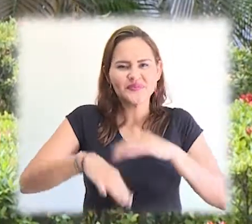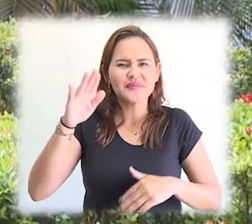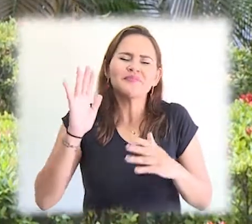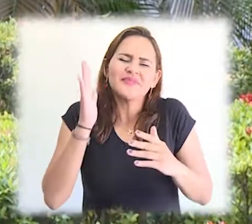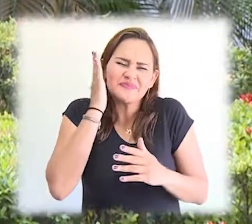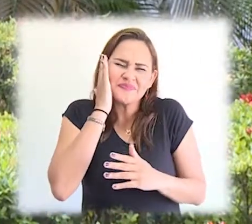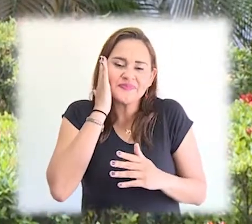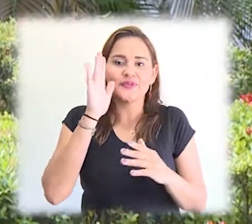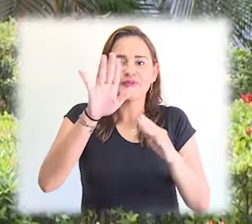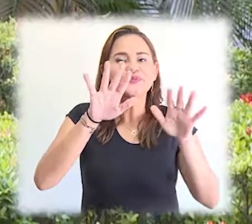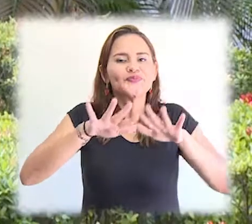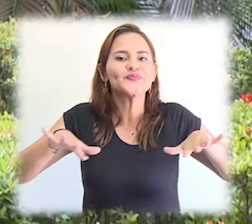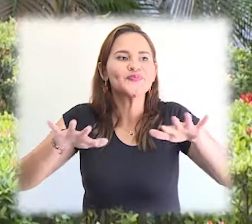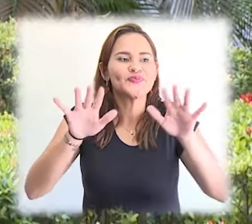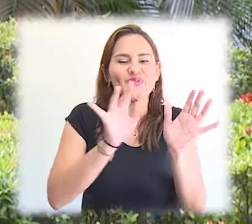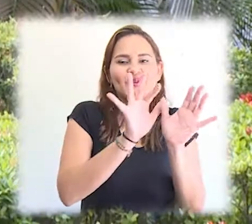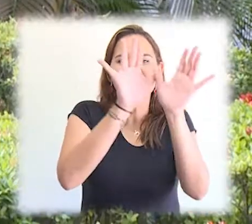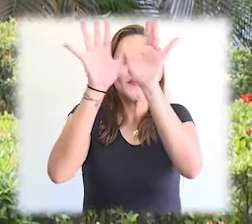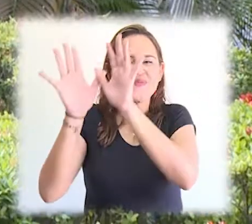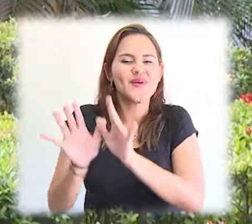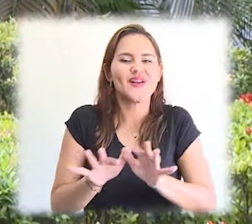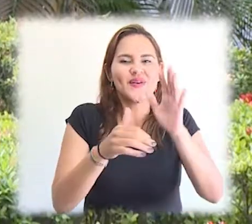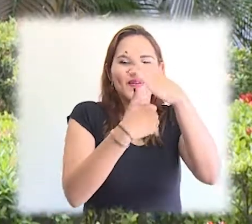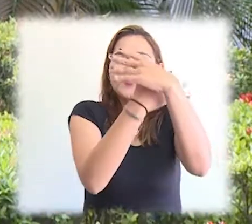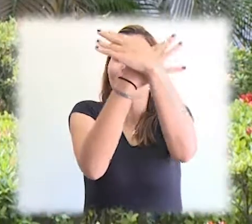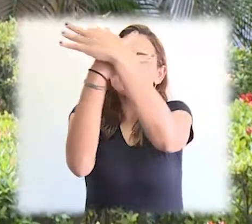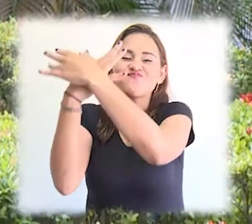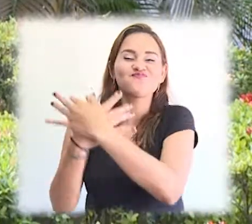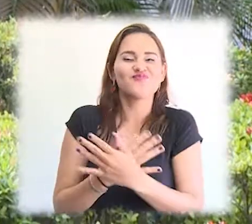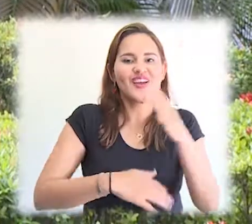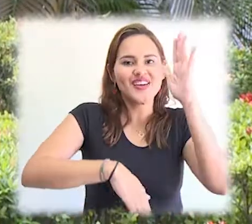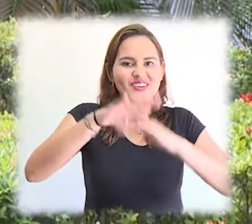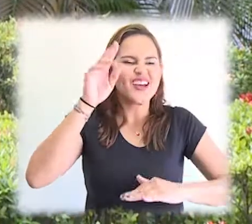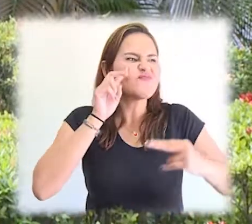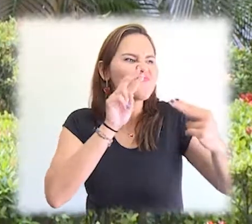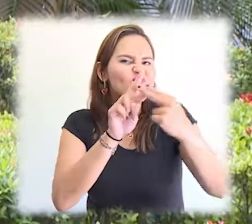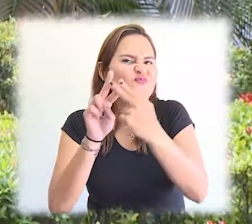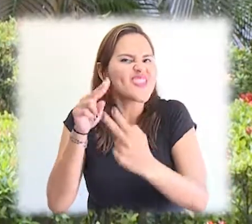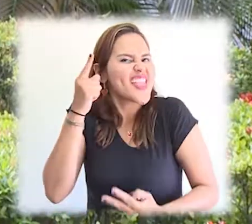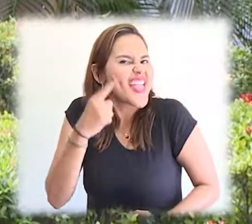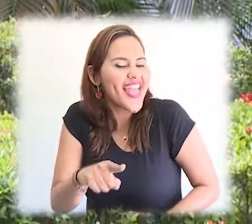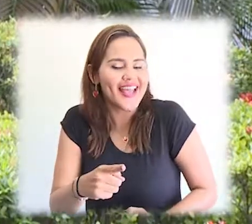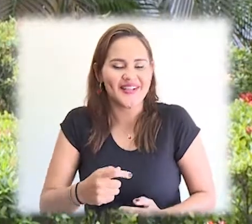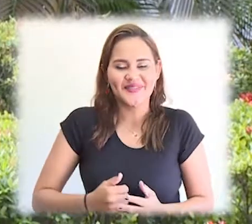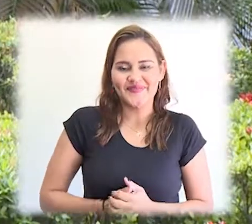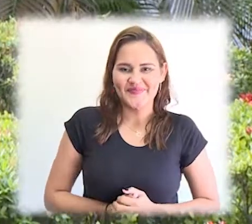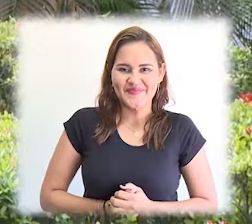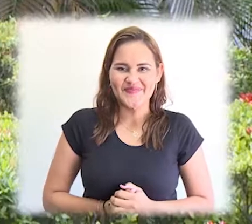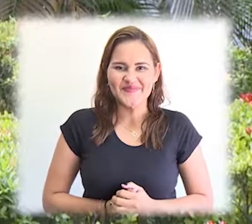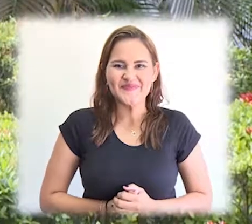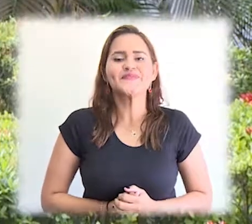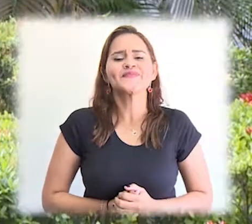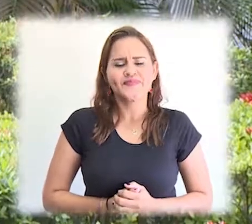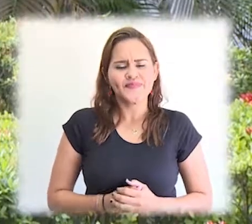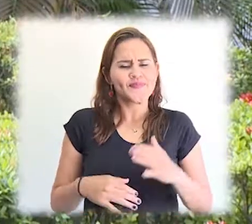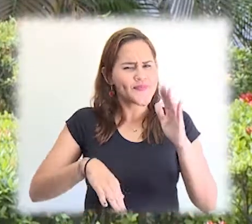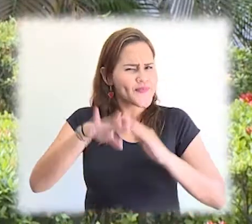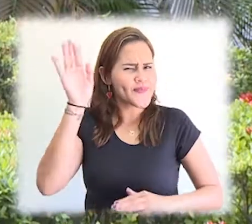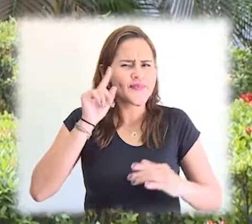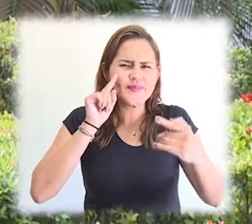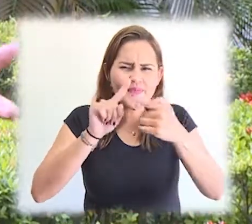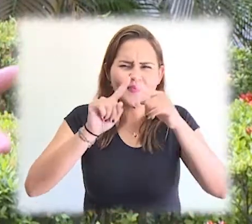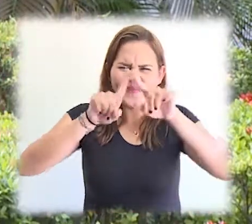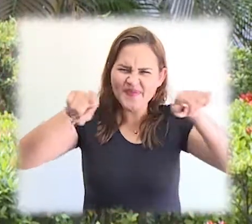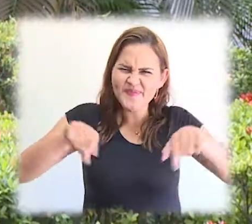Museo, sino también todo lo que está geográficamente cerca aquí, la zona bananera, ciénaga, es decir, todo lo que sería objeto de diseño